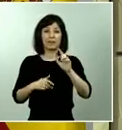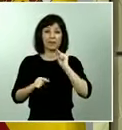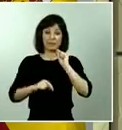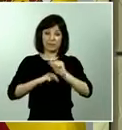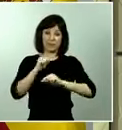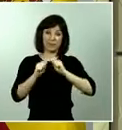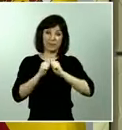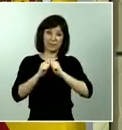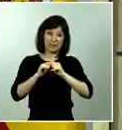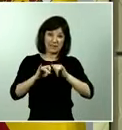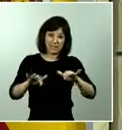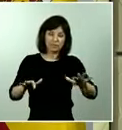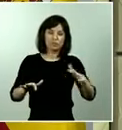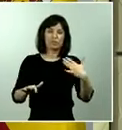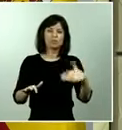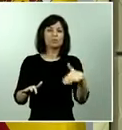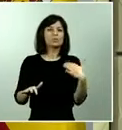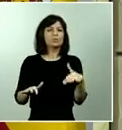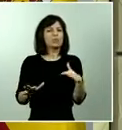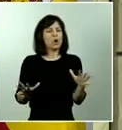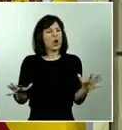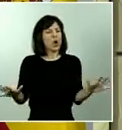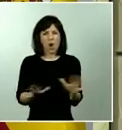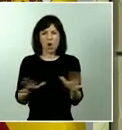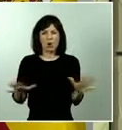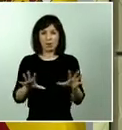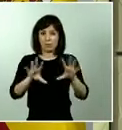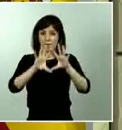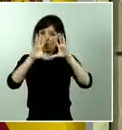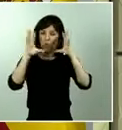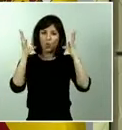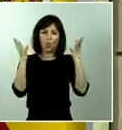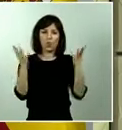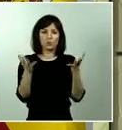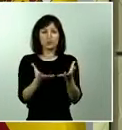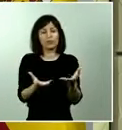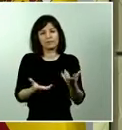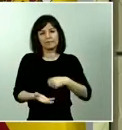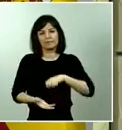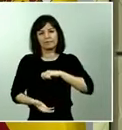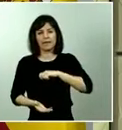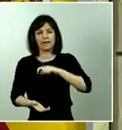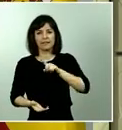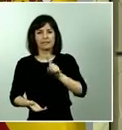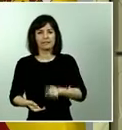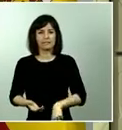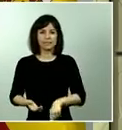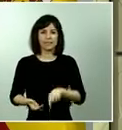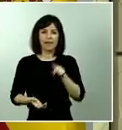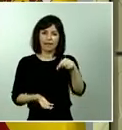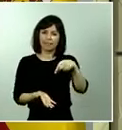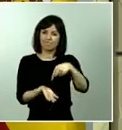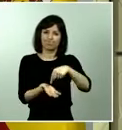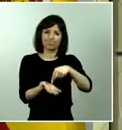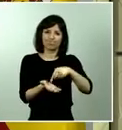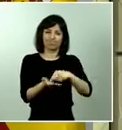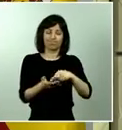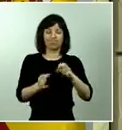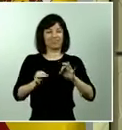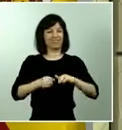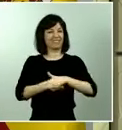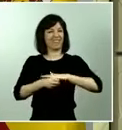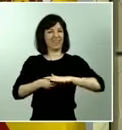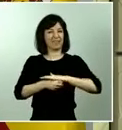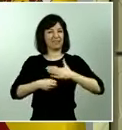terrible en el mundo entero y también, por tanto, en España. Y ahí exige, como decimos en el ámbito de las Fuerzas